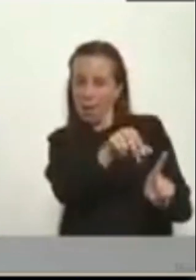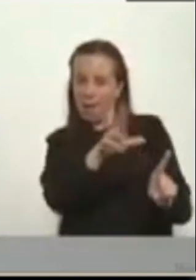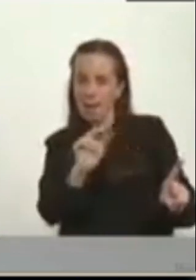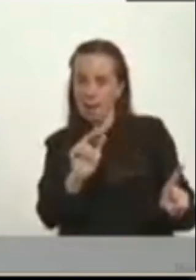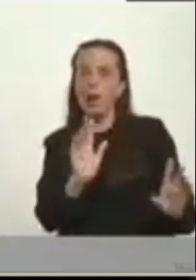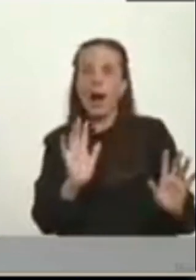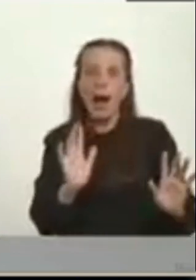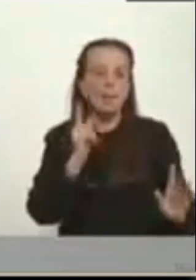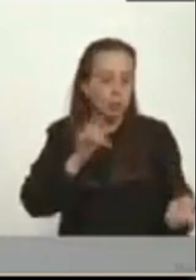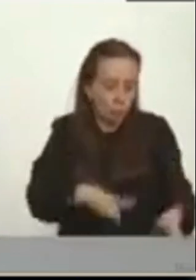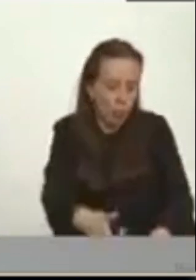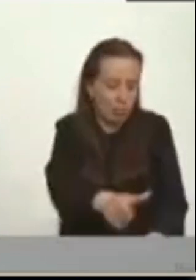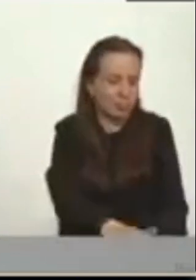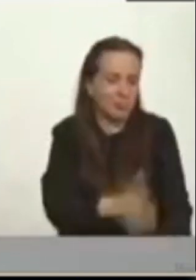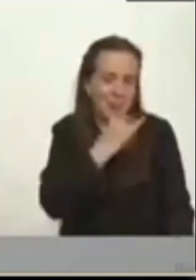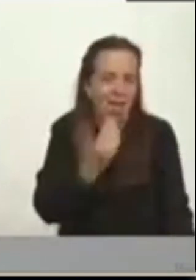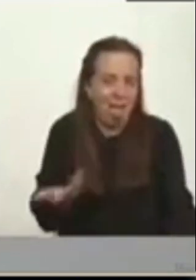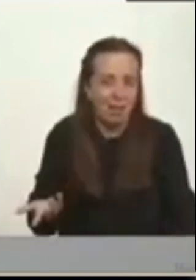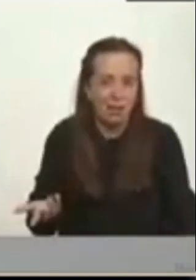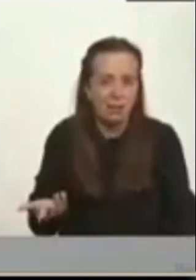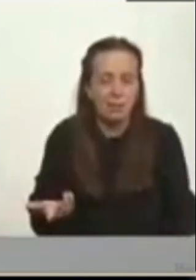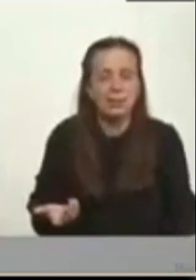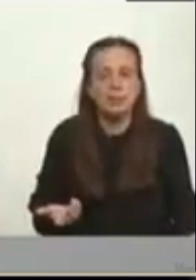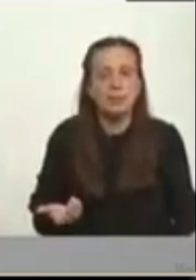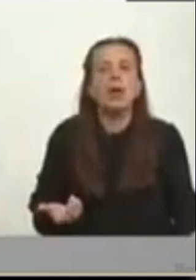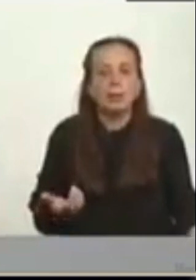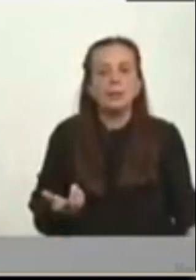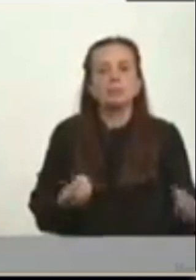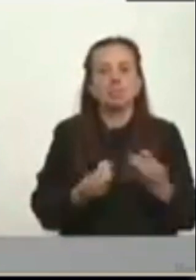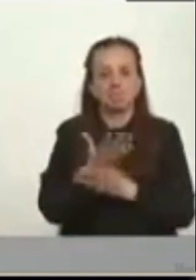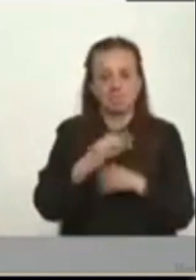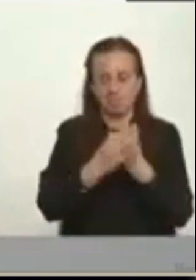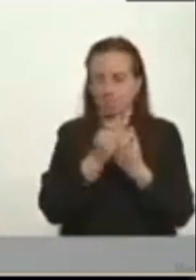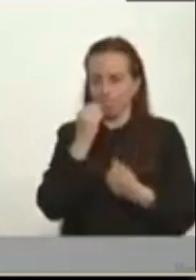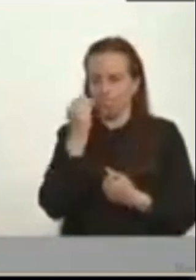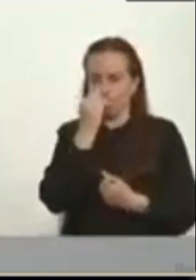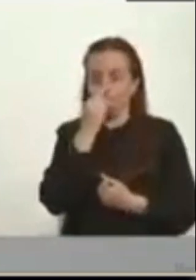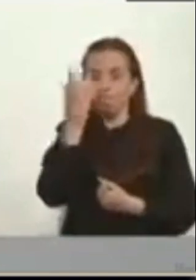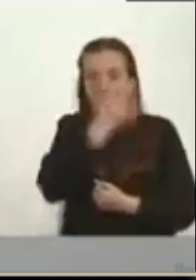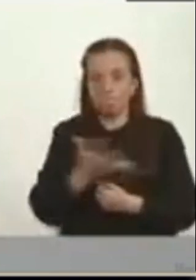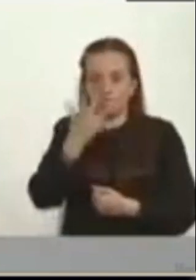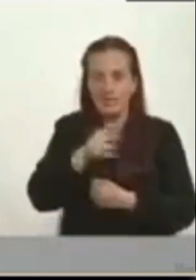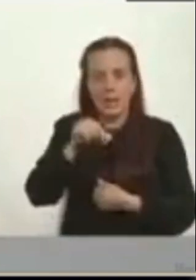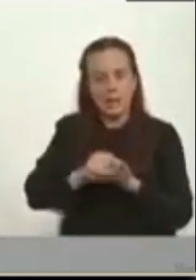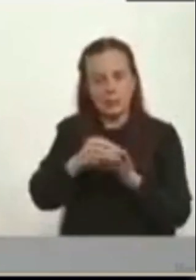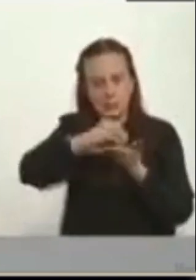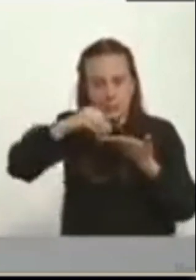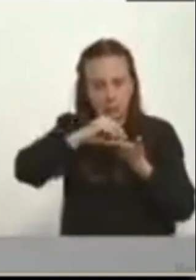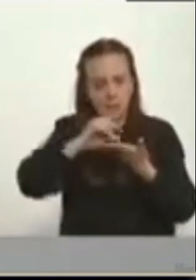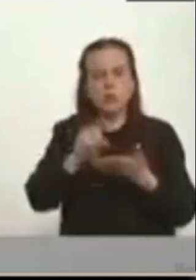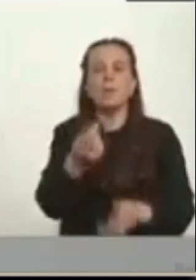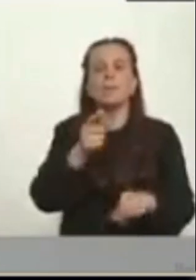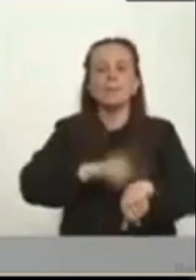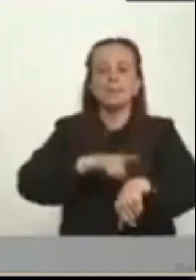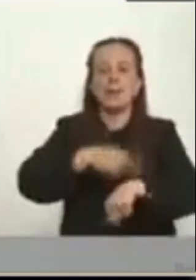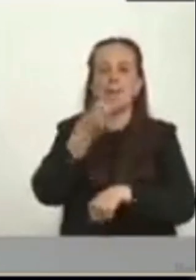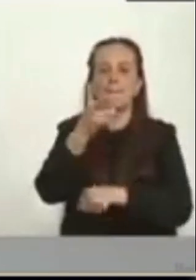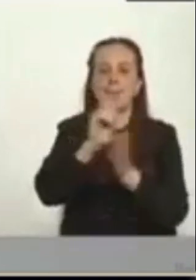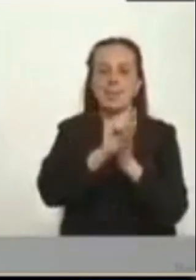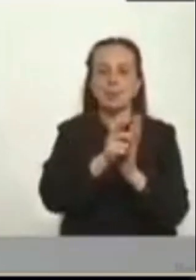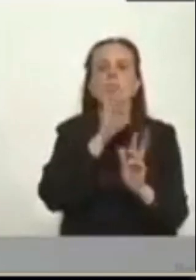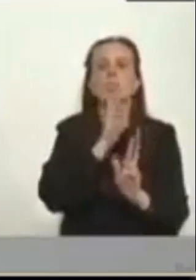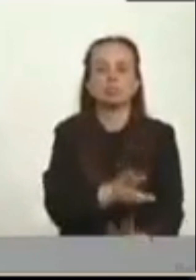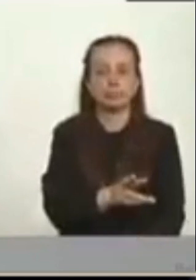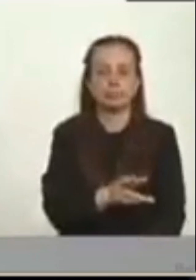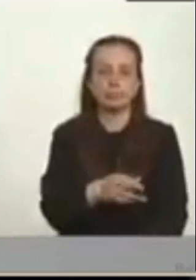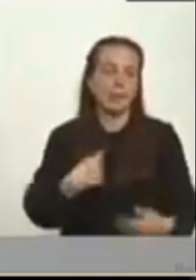supuesto, a muerto no le duele. Y la guantelete nos da información sobre la pólvora en 20 minutos. Pero,